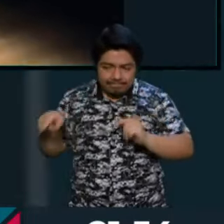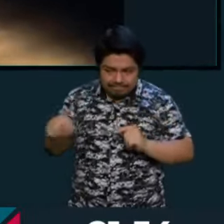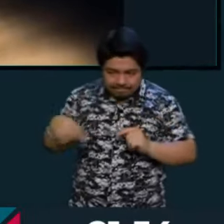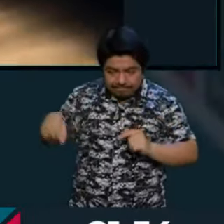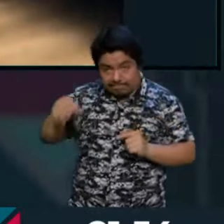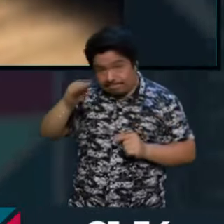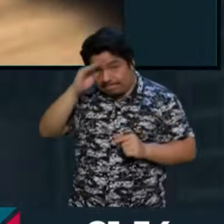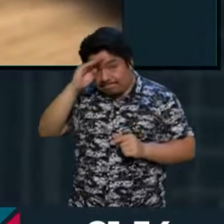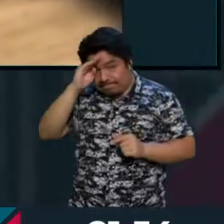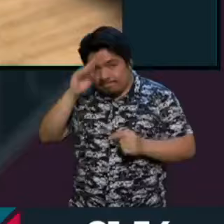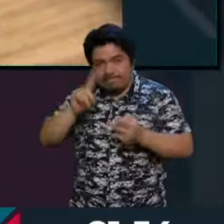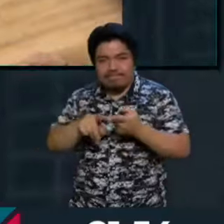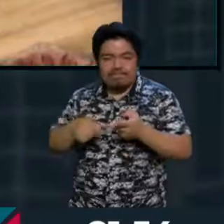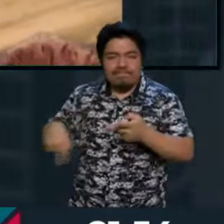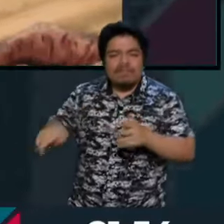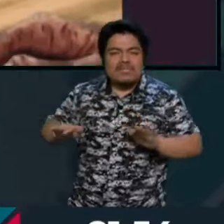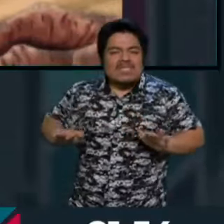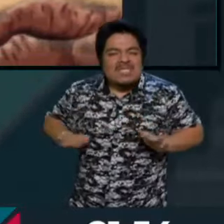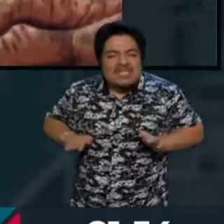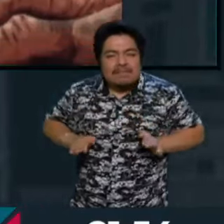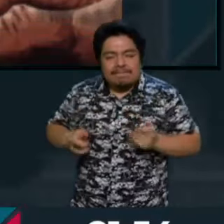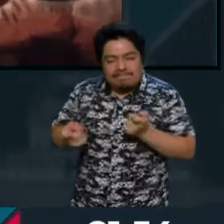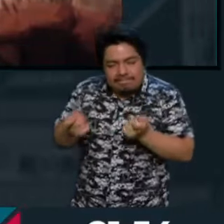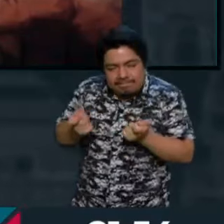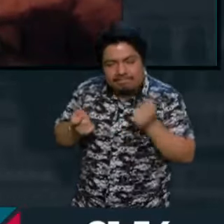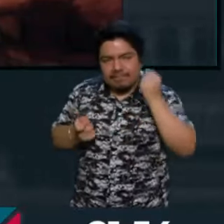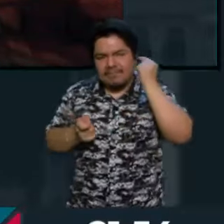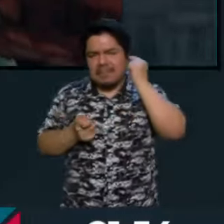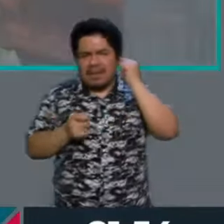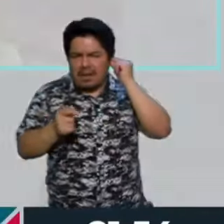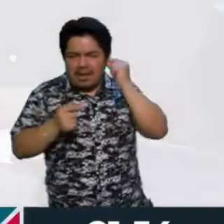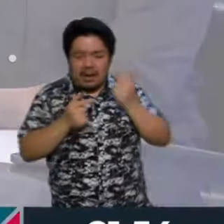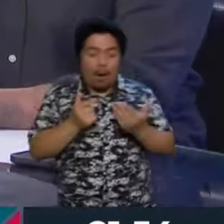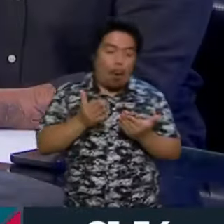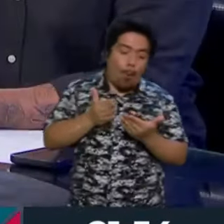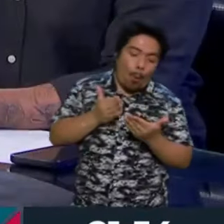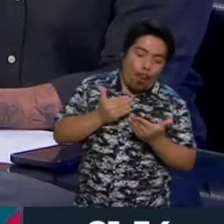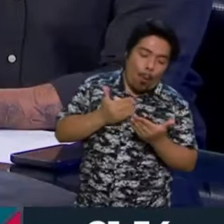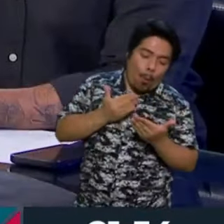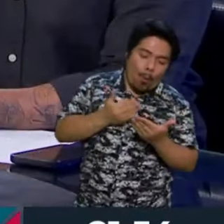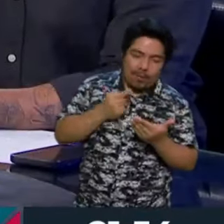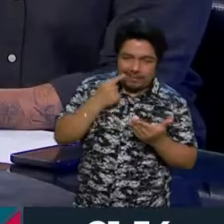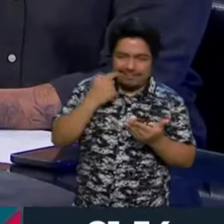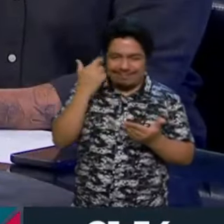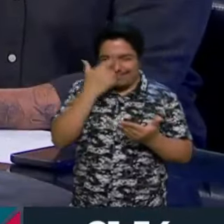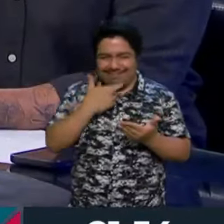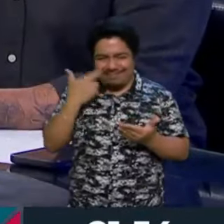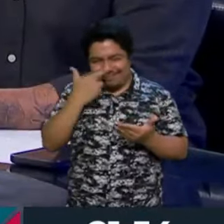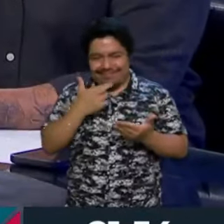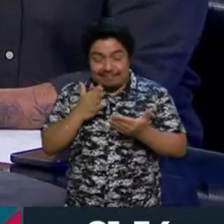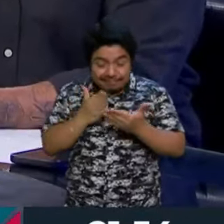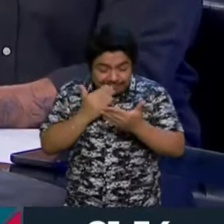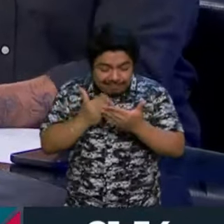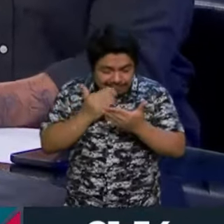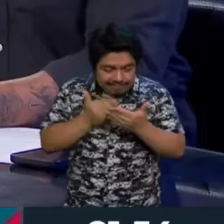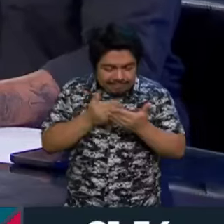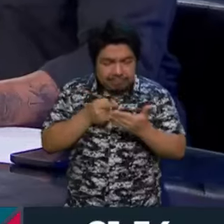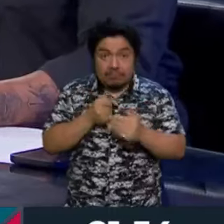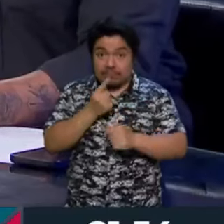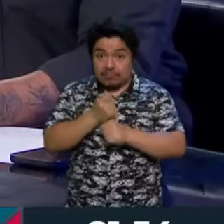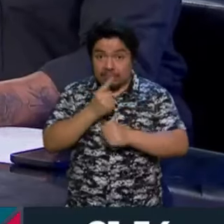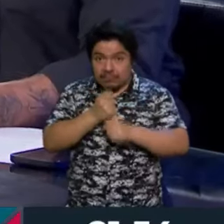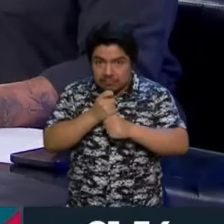cómo actúan, mi querido Braulio. Así es. Ahorita lo estaba ojeando, como siempre hago con los libros que nos traes, y el primer capítulo es